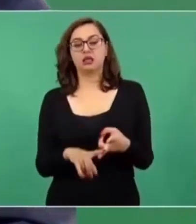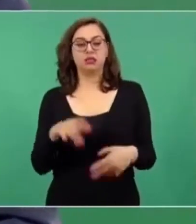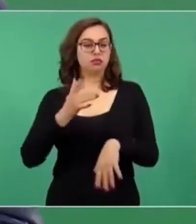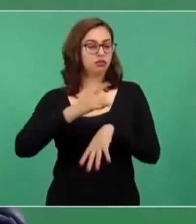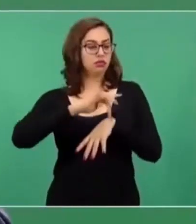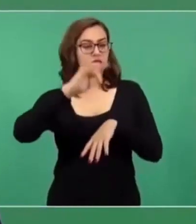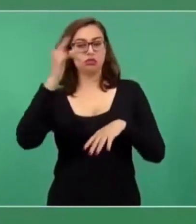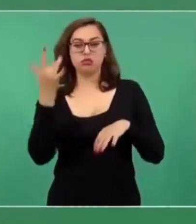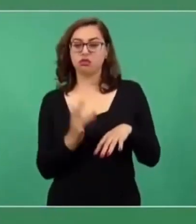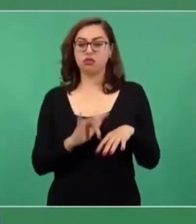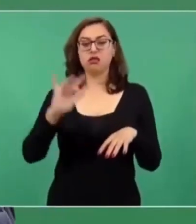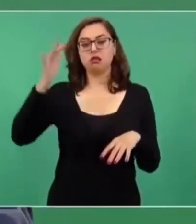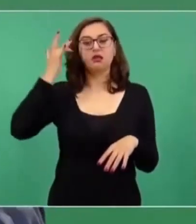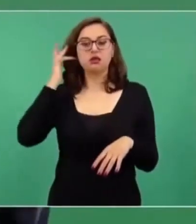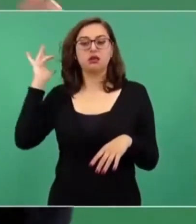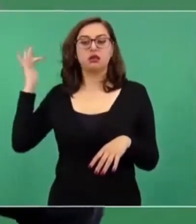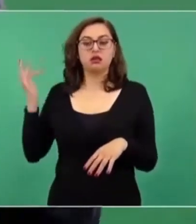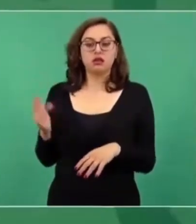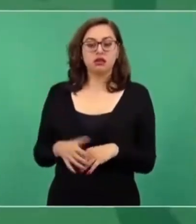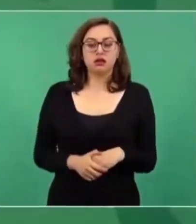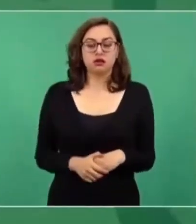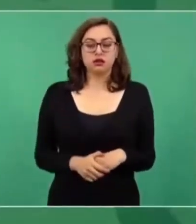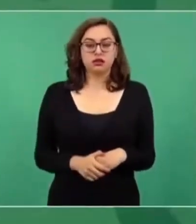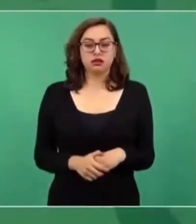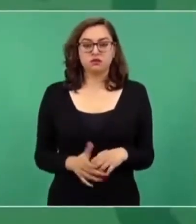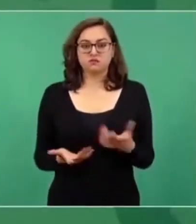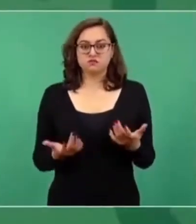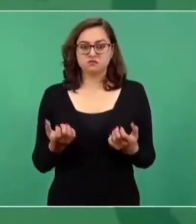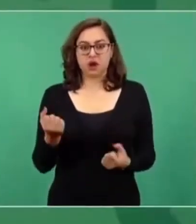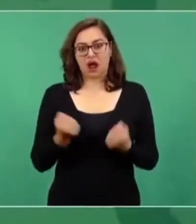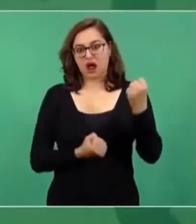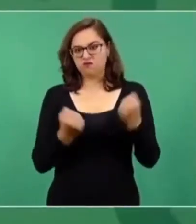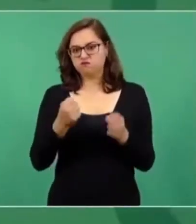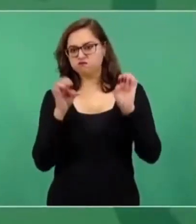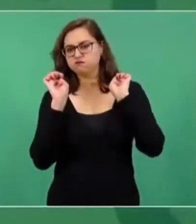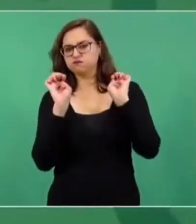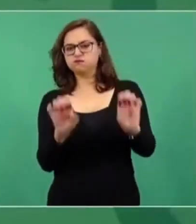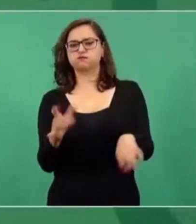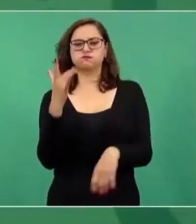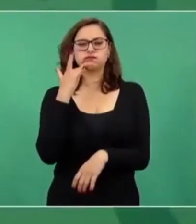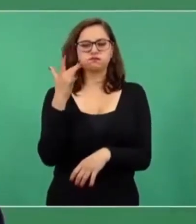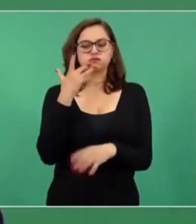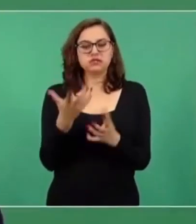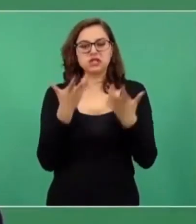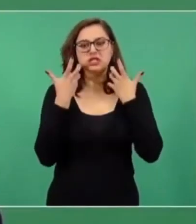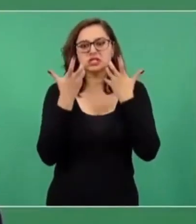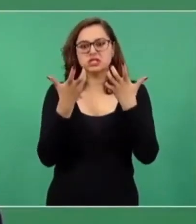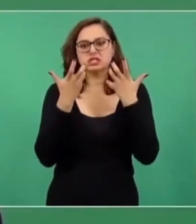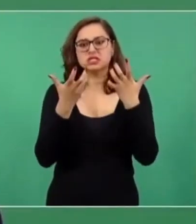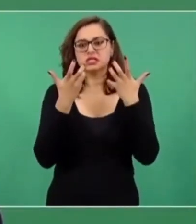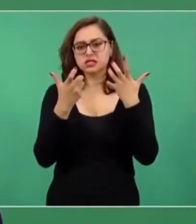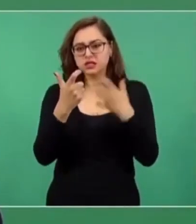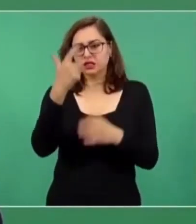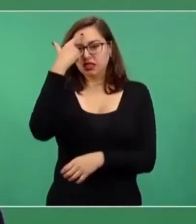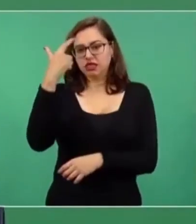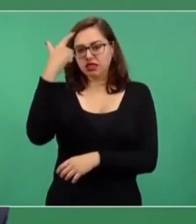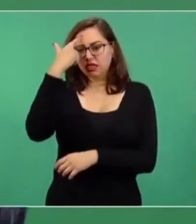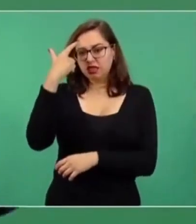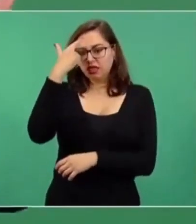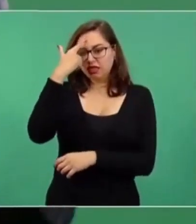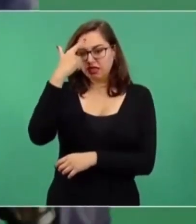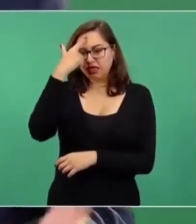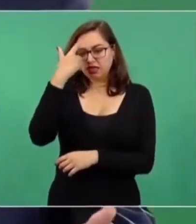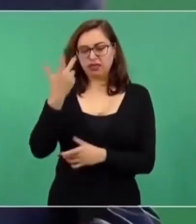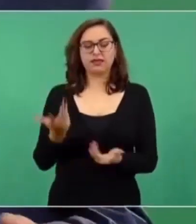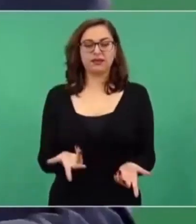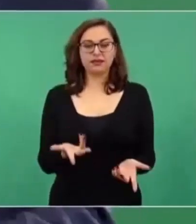alhajas, los carros, últimos modelos y